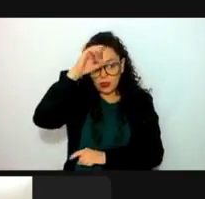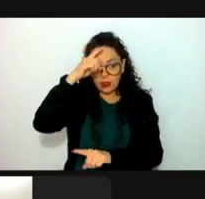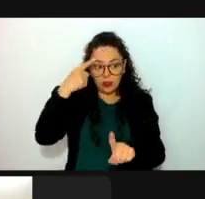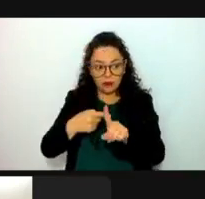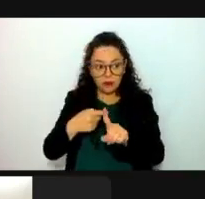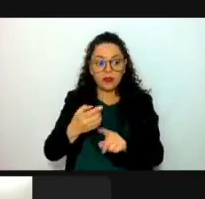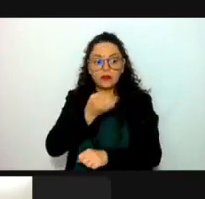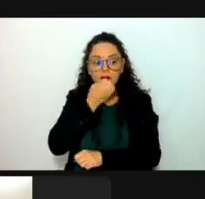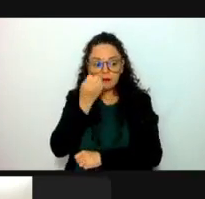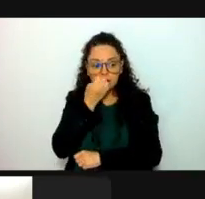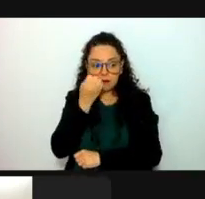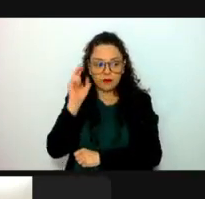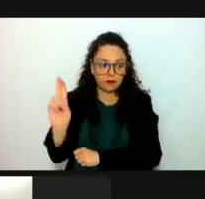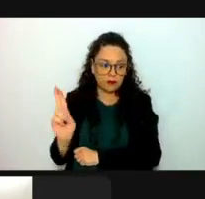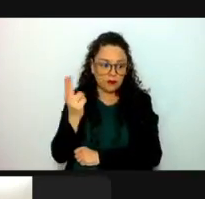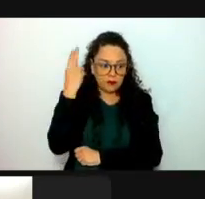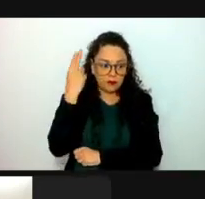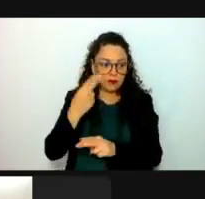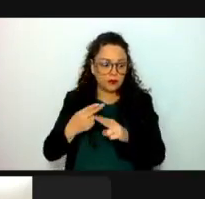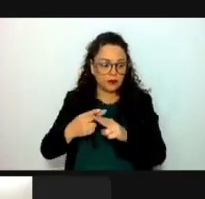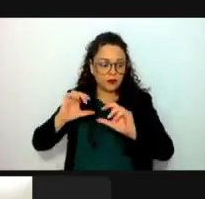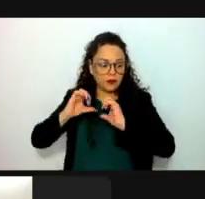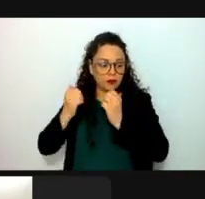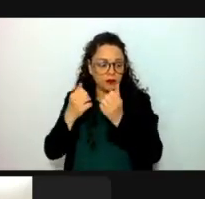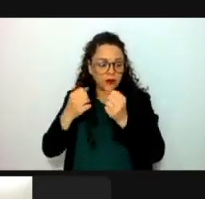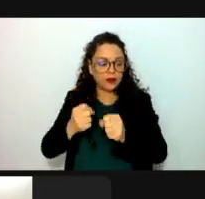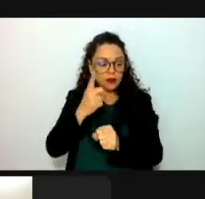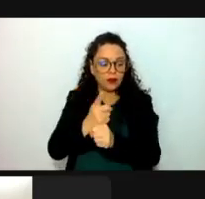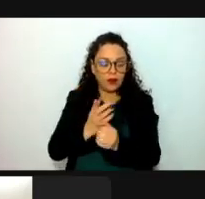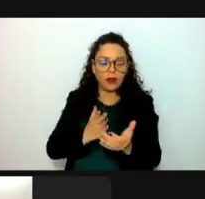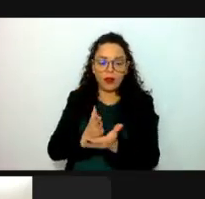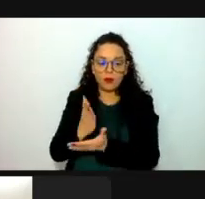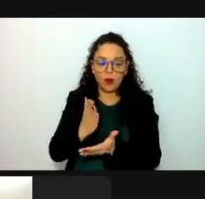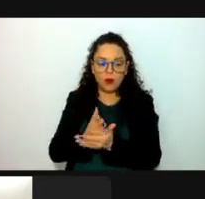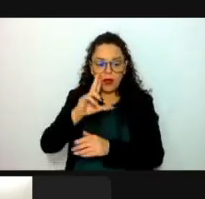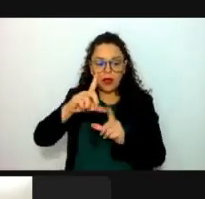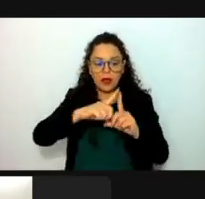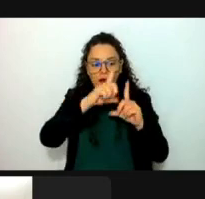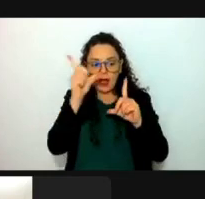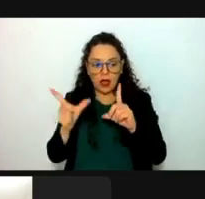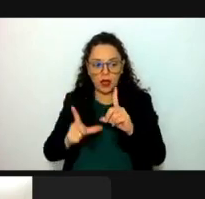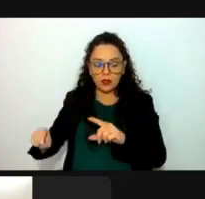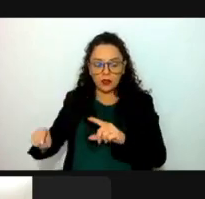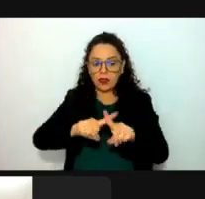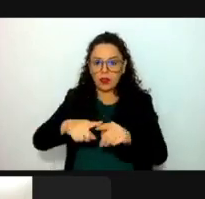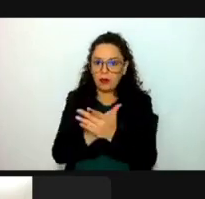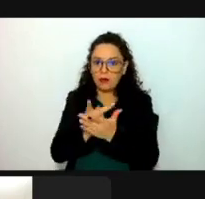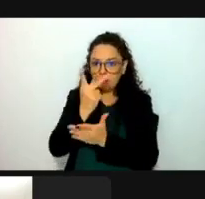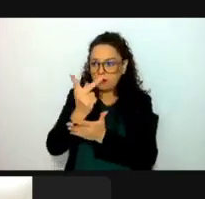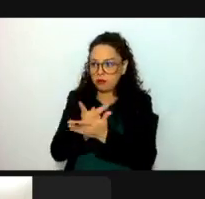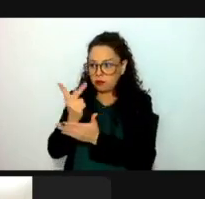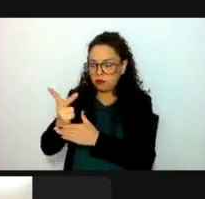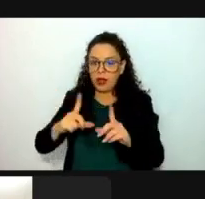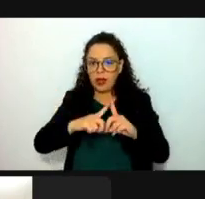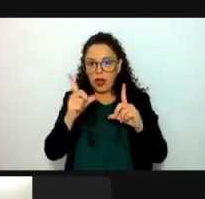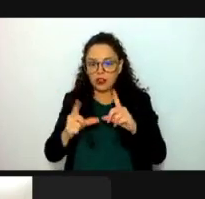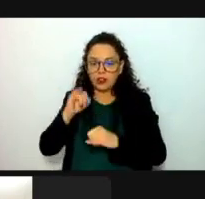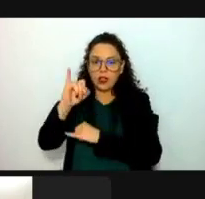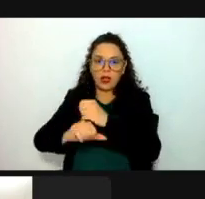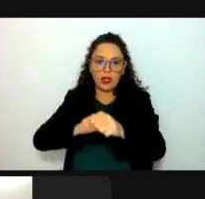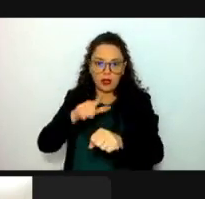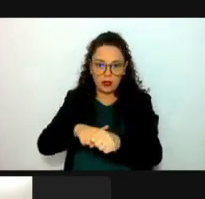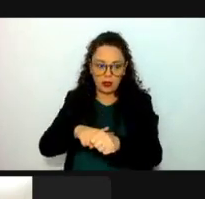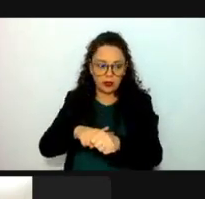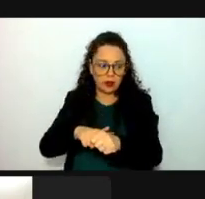hasta en áreas de seguridad pública y nacional, y ha sido galardonado con varias distinciones, nacionales e internacionales, entre las que